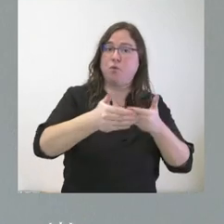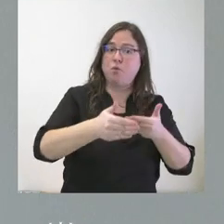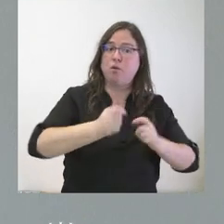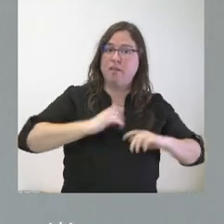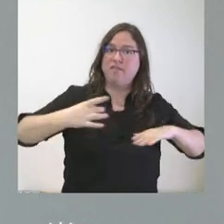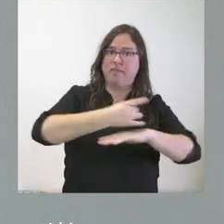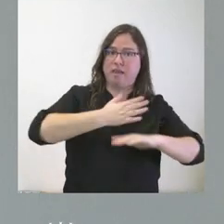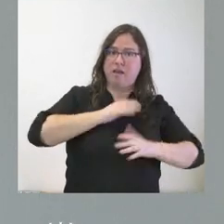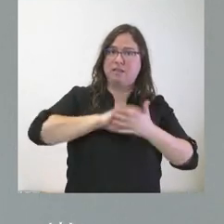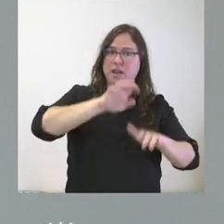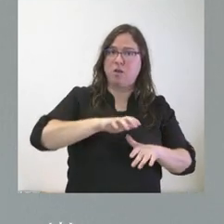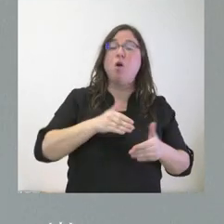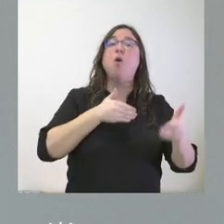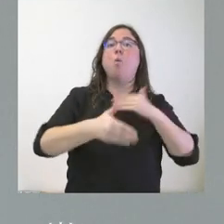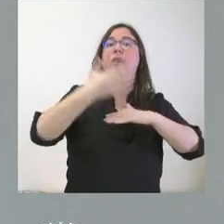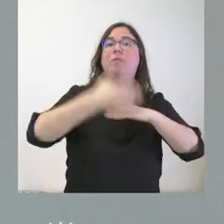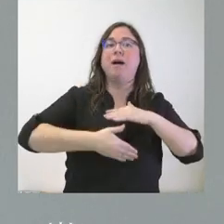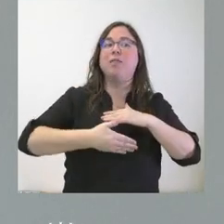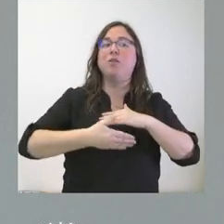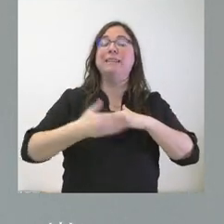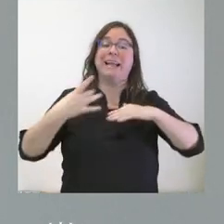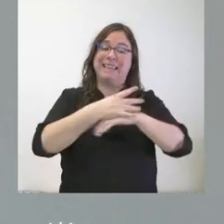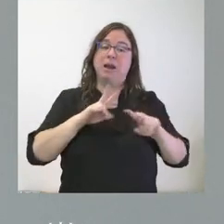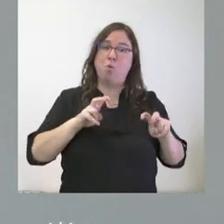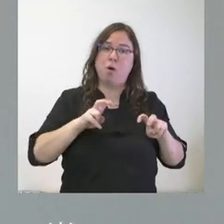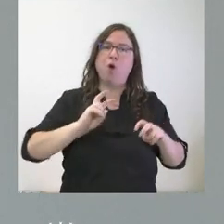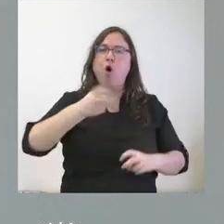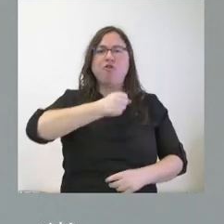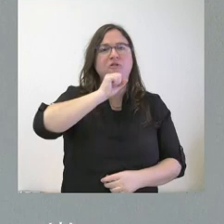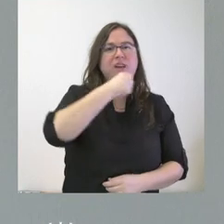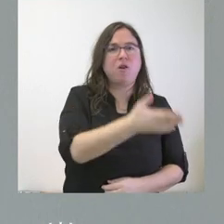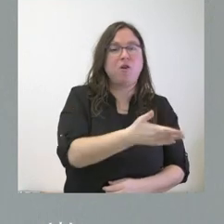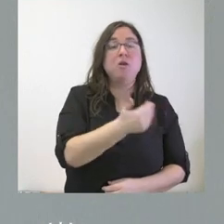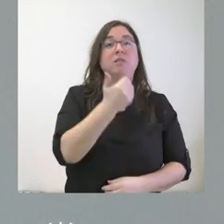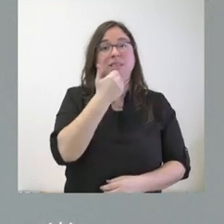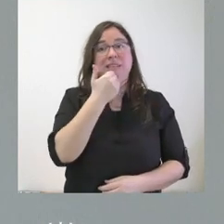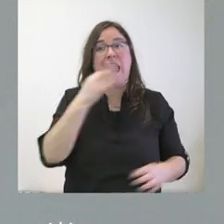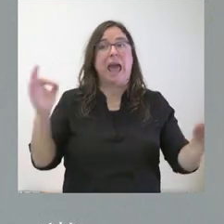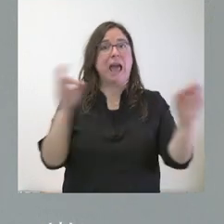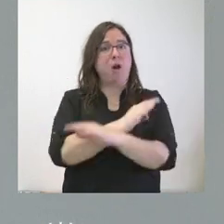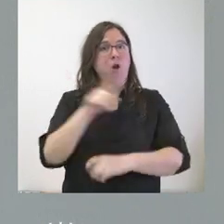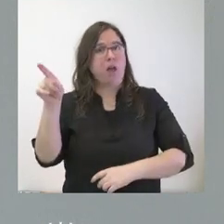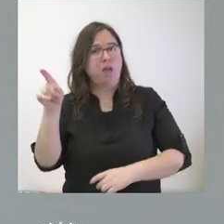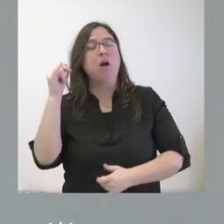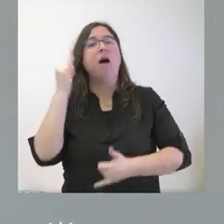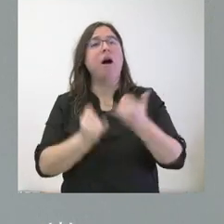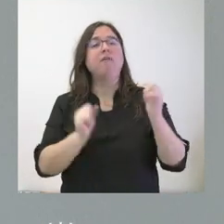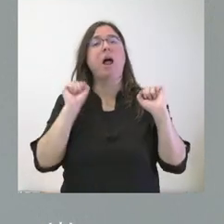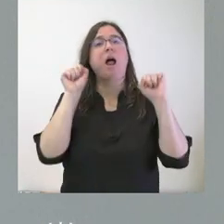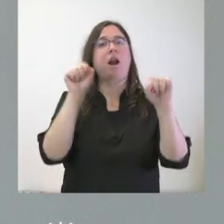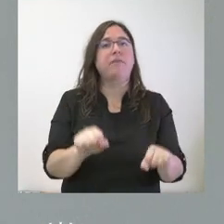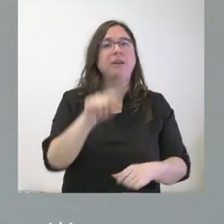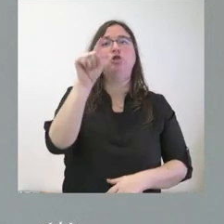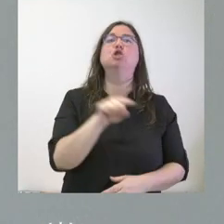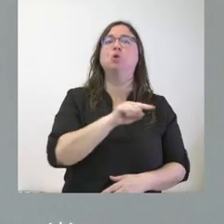si son las nuevas que esperamos o son otras, si como consecuencia de este error se produce algún retraso o no se